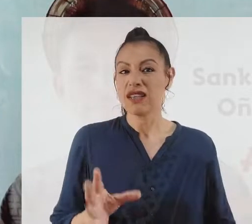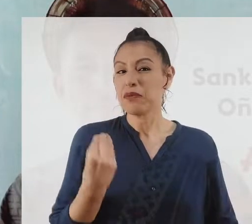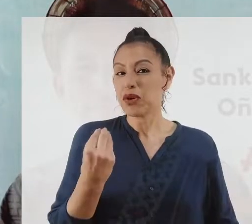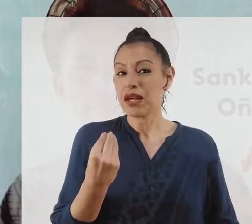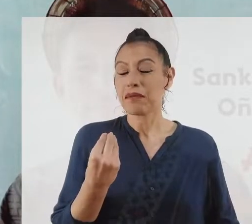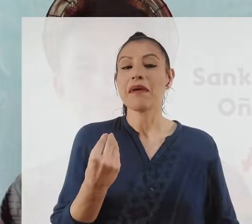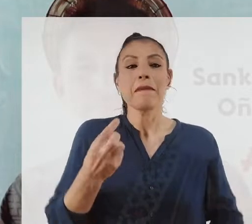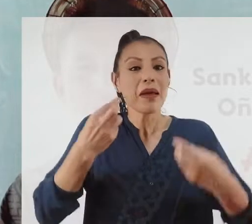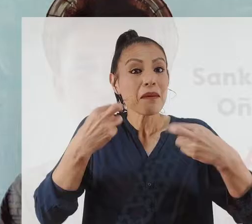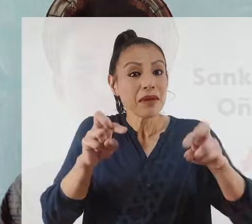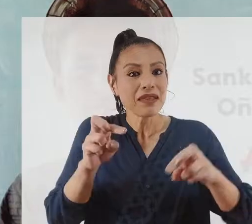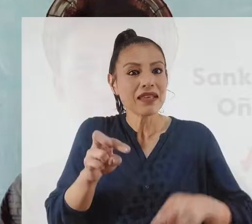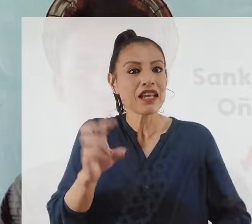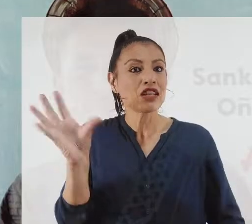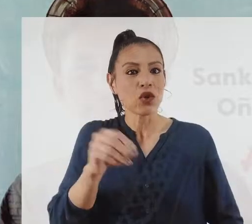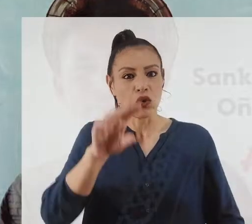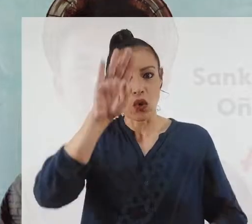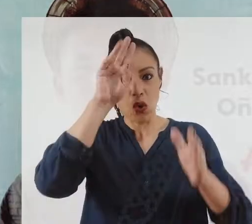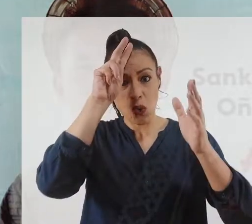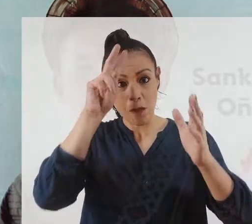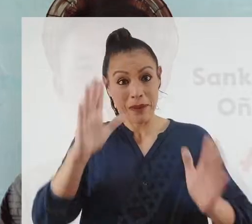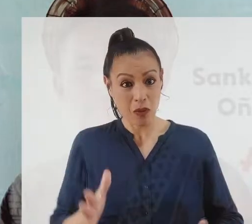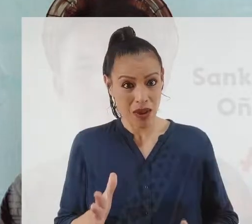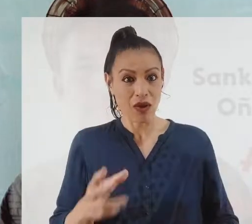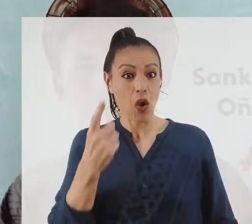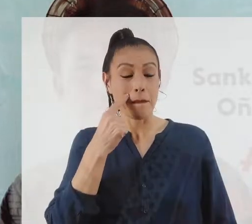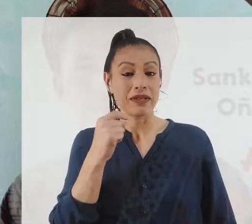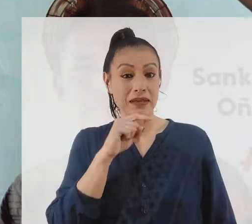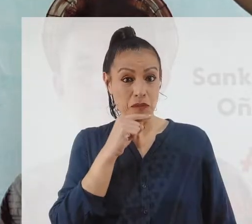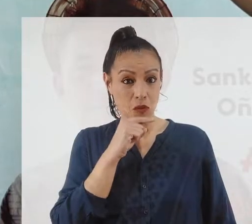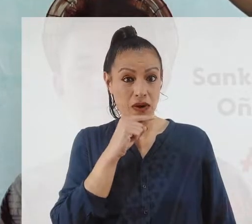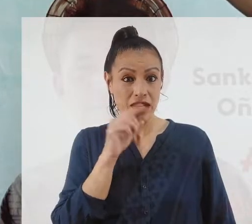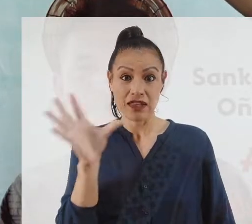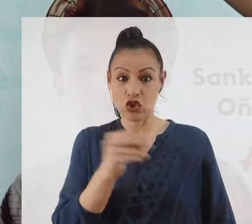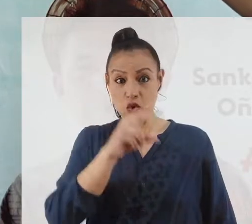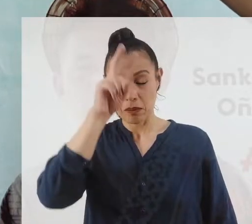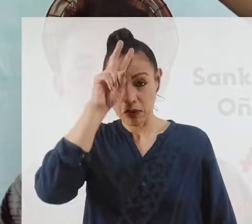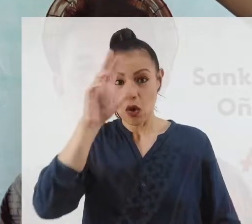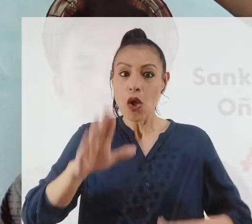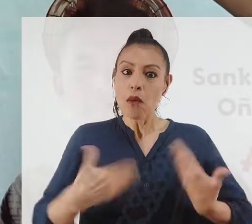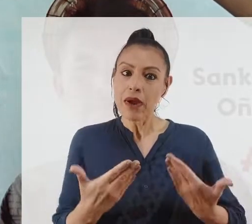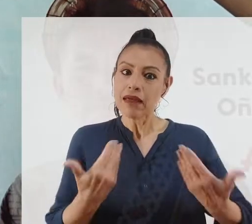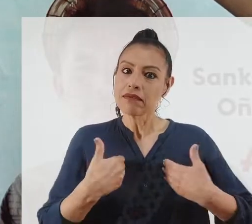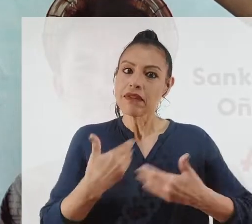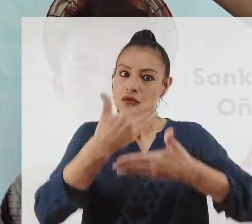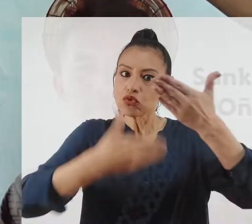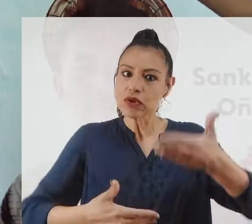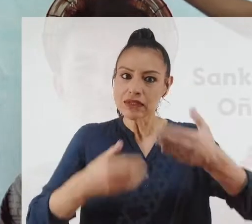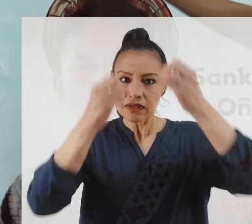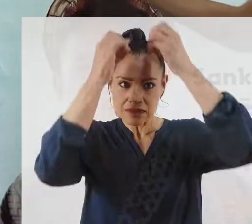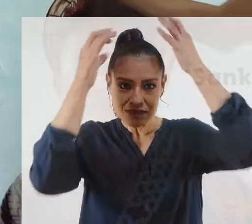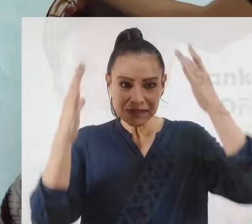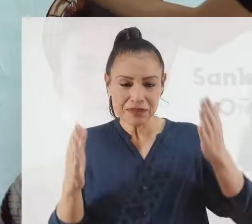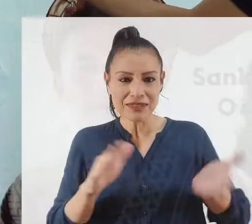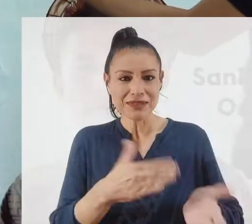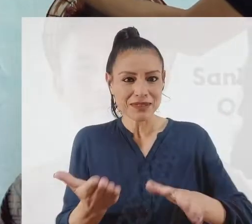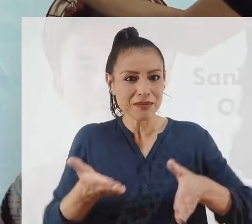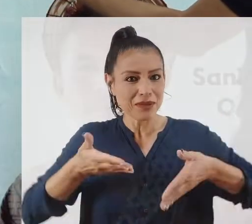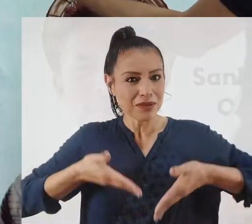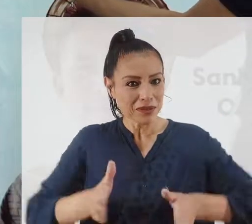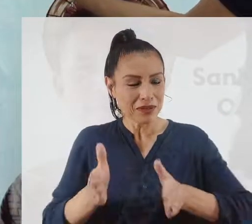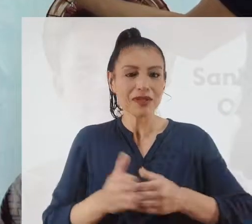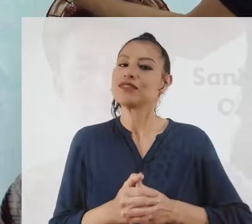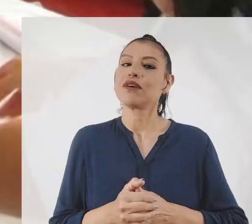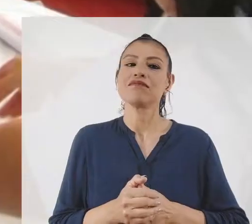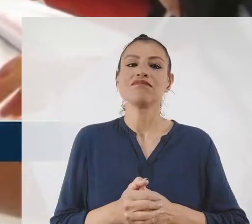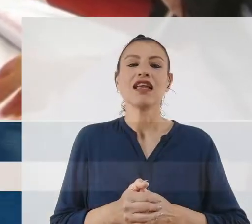que los peruanos y peruanas de todas partes puedan obtener sus actas de nacimiento, matrimonio y defunción en procedimientos